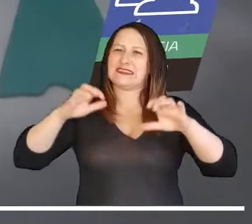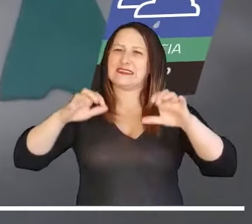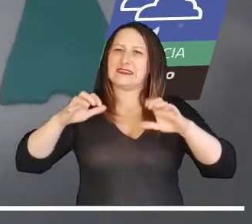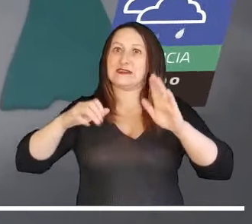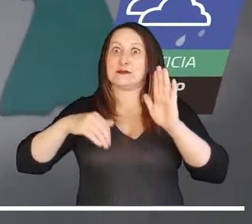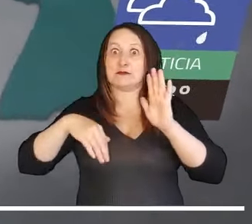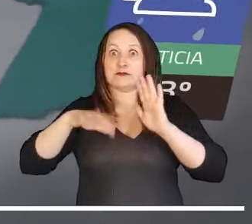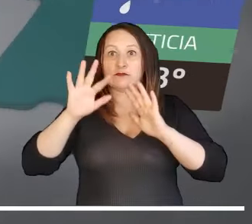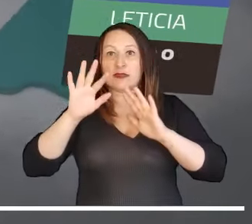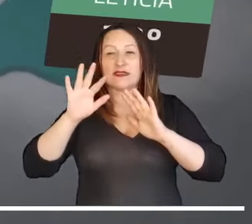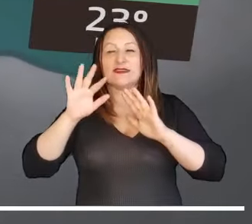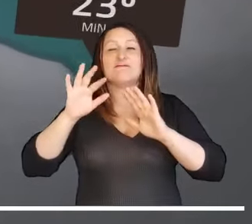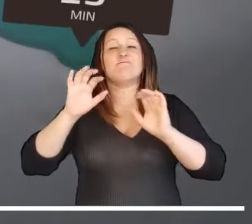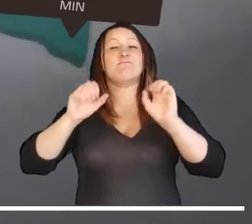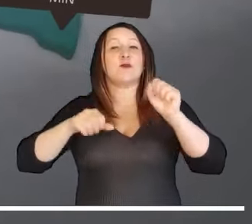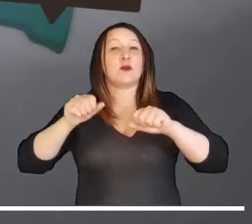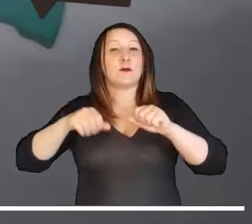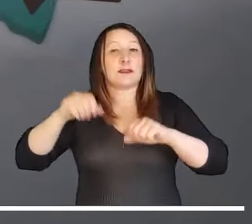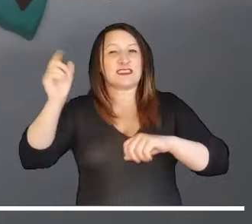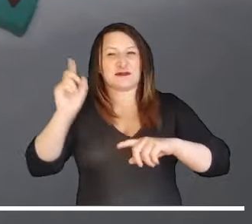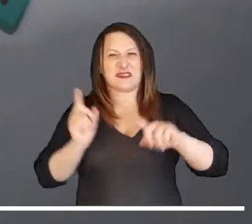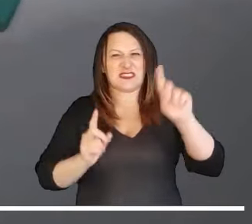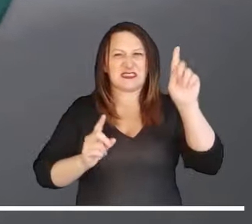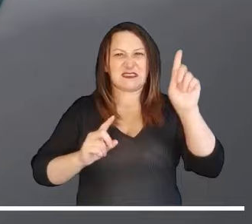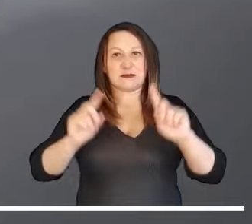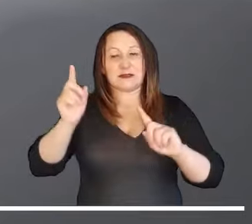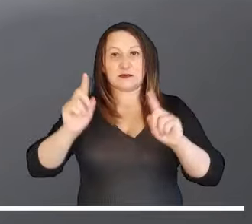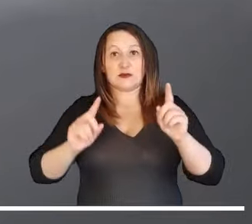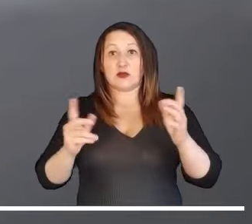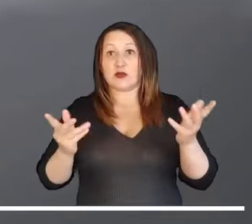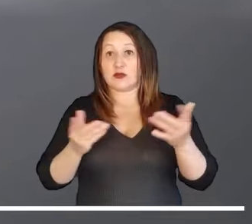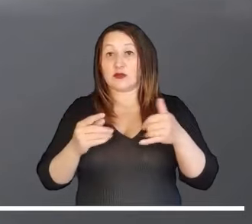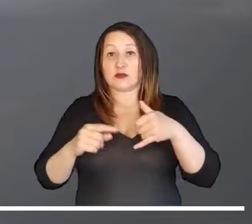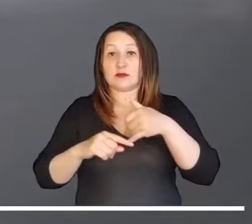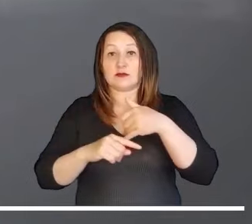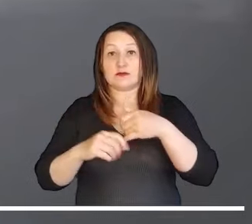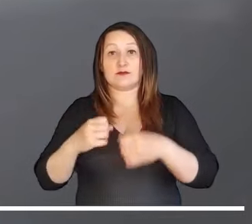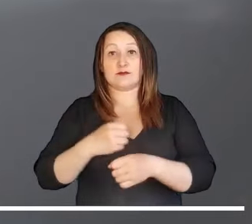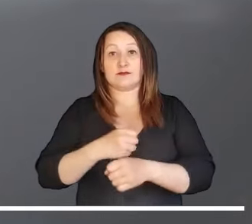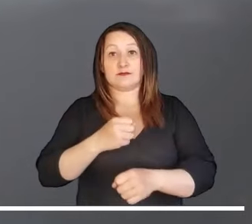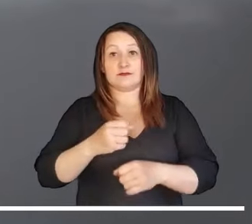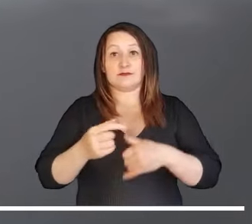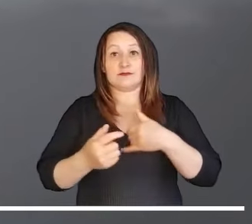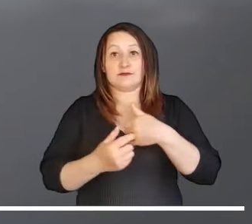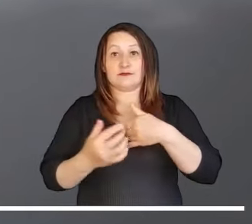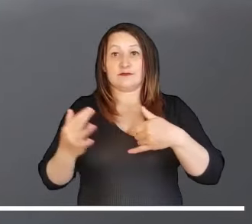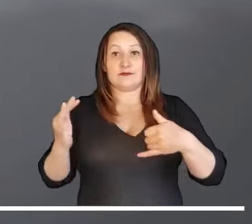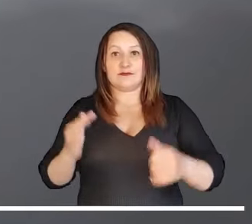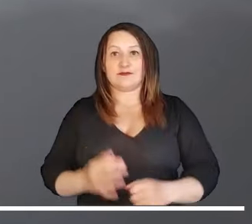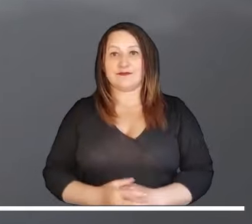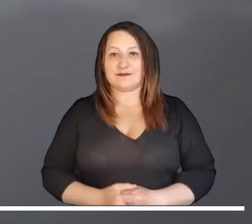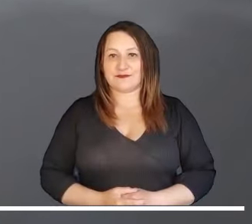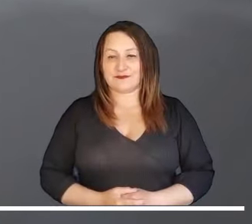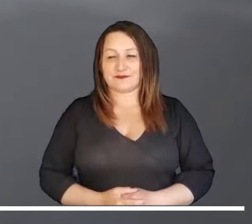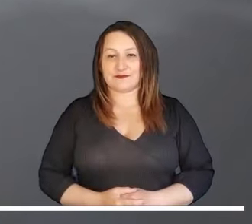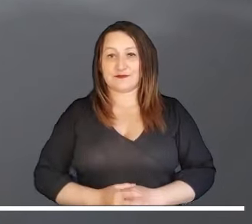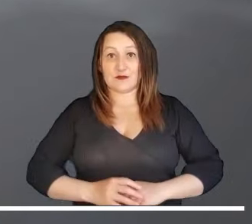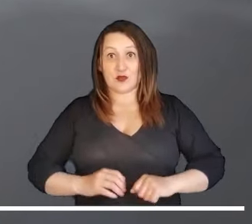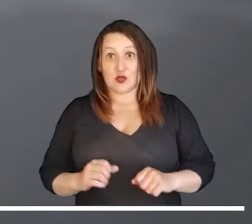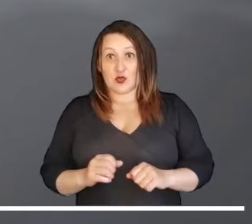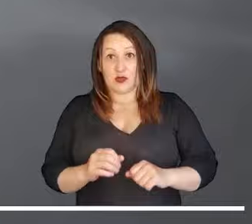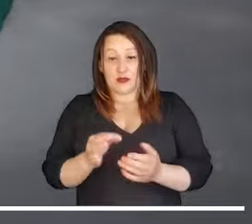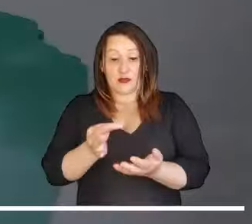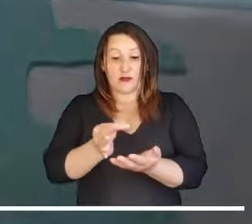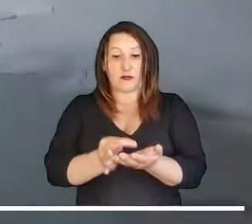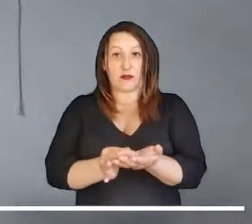acercada por las aguas. Las de mayor intensidad podrían llegar acompañadas de descargas y se prevén en Amazonas, Baupés